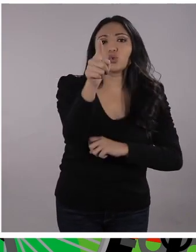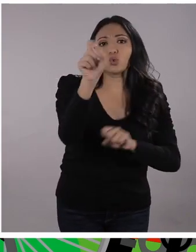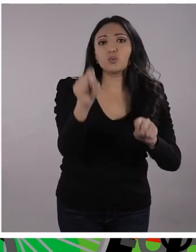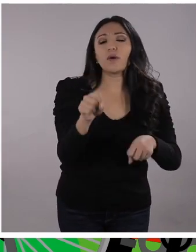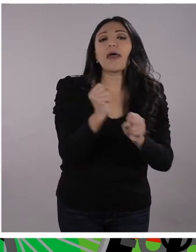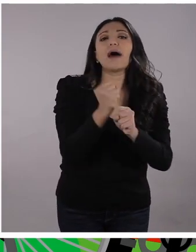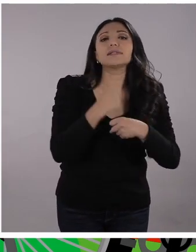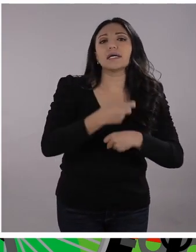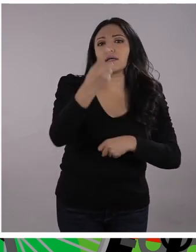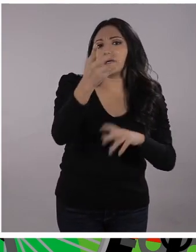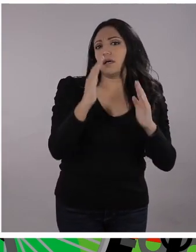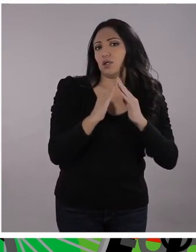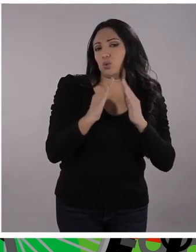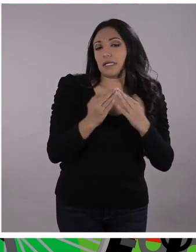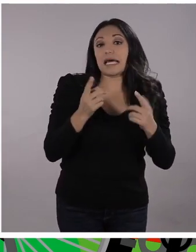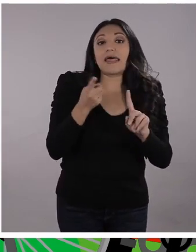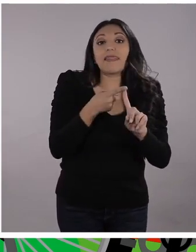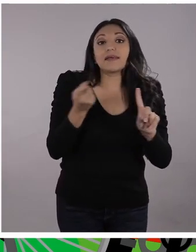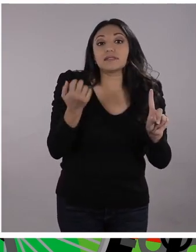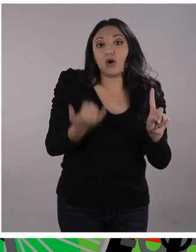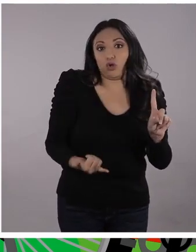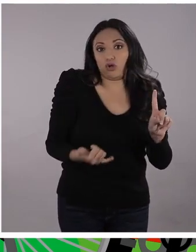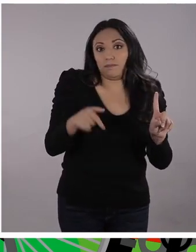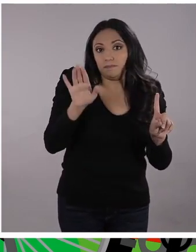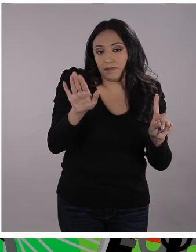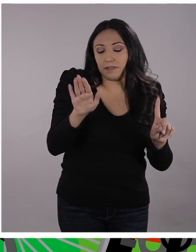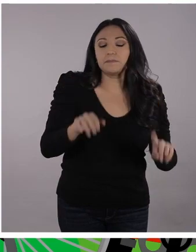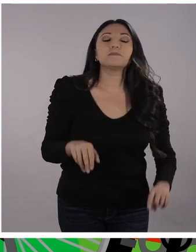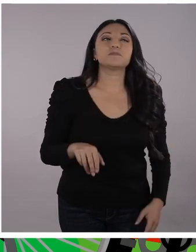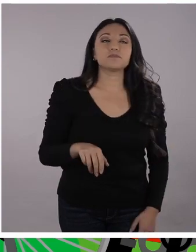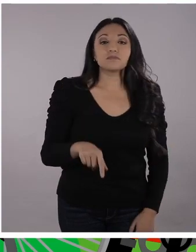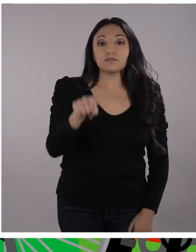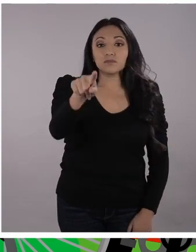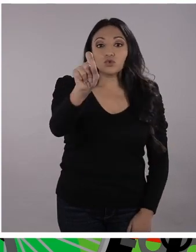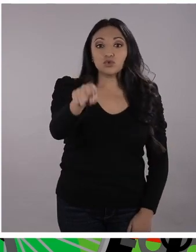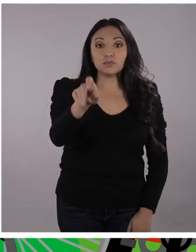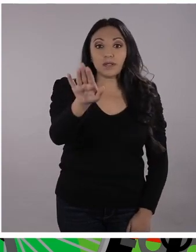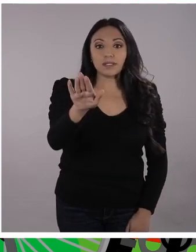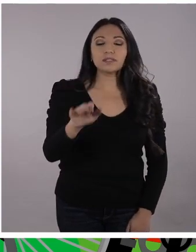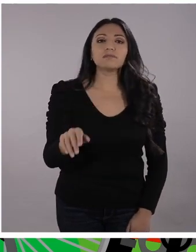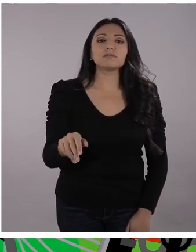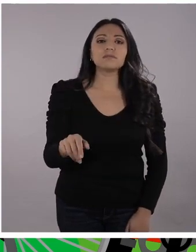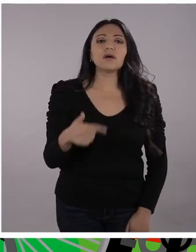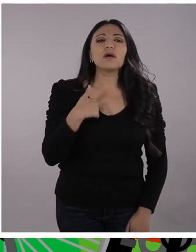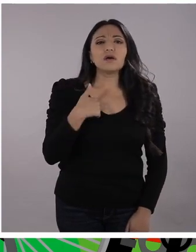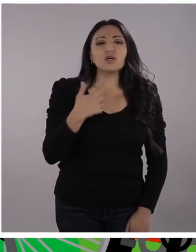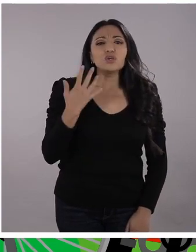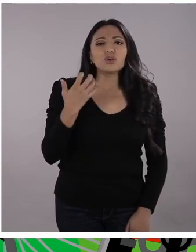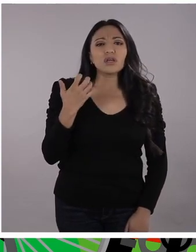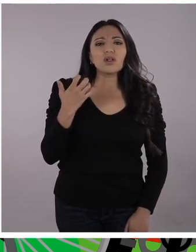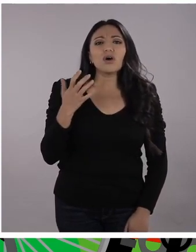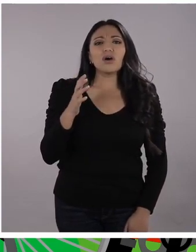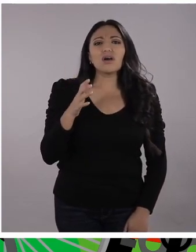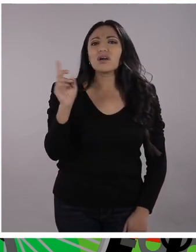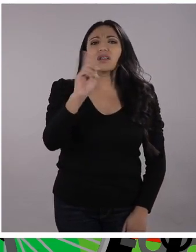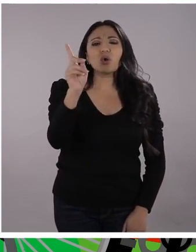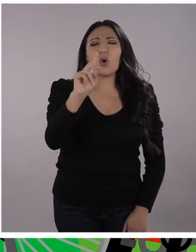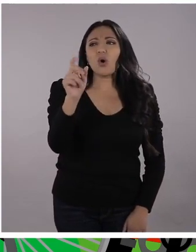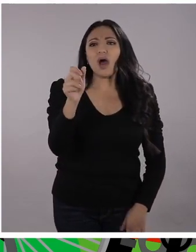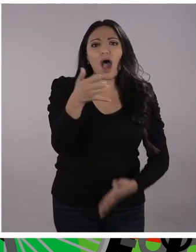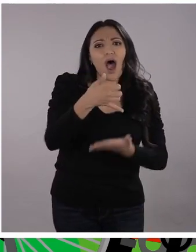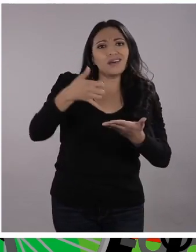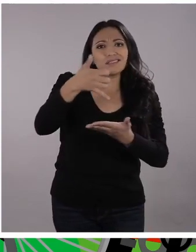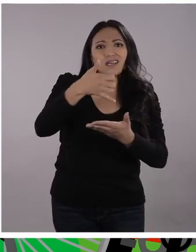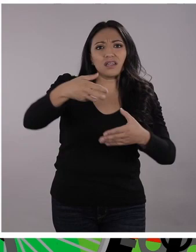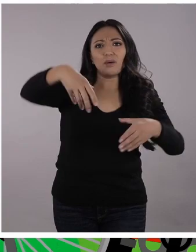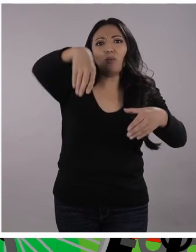utilizar en casa a partir del día de hoy. Y de esa manera, lo que quiero es que evitemos que vertamos aceites